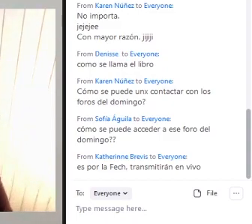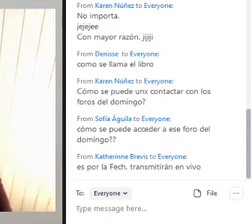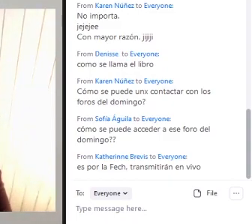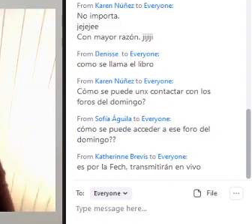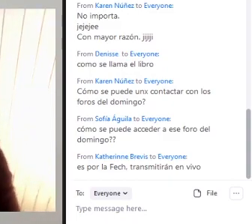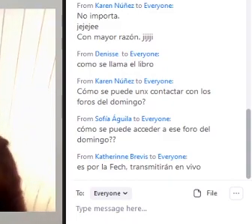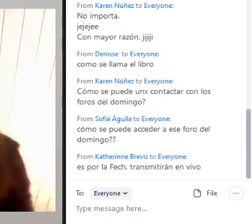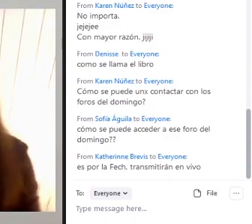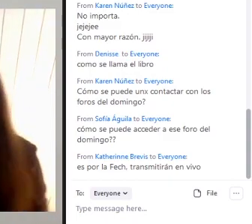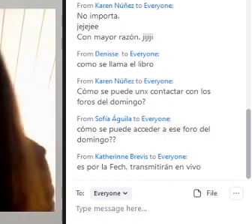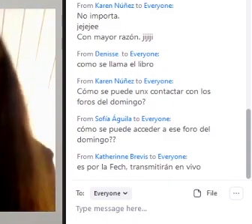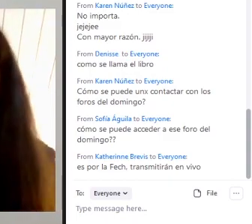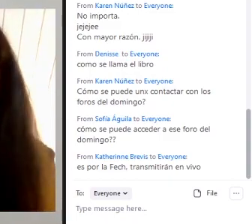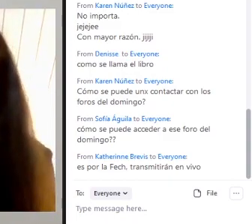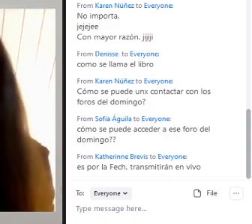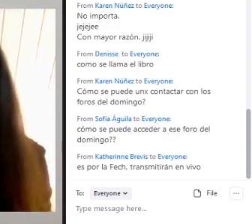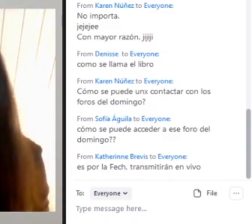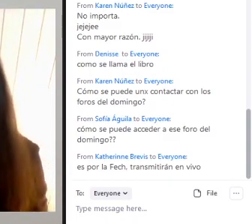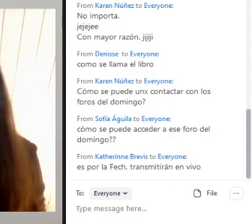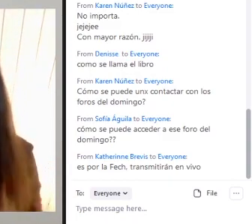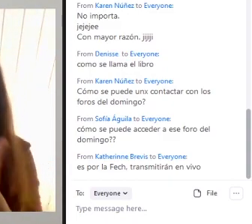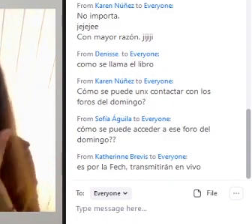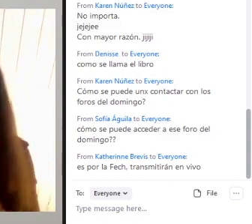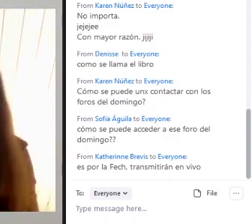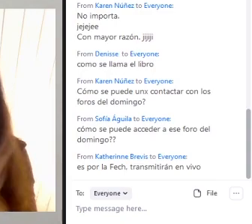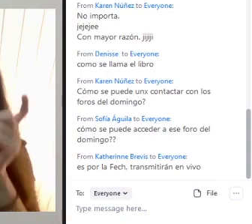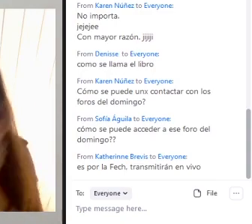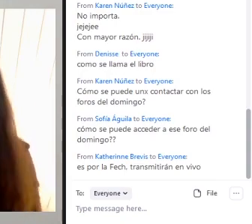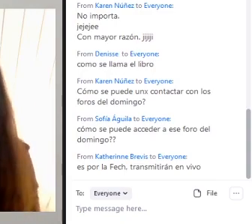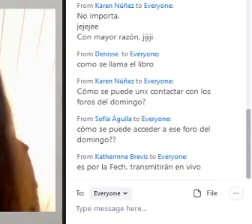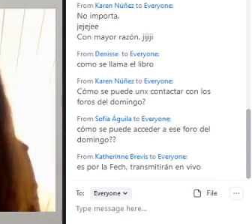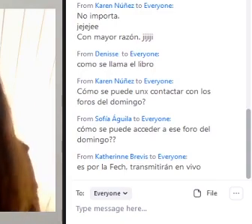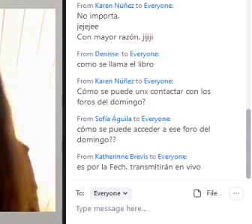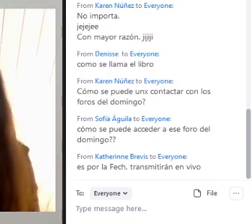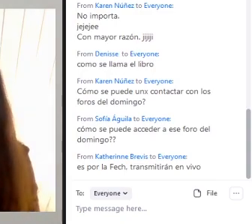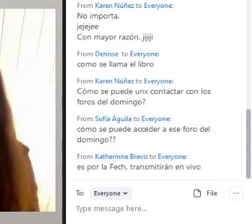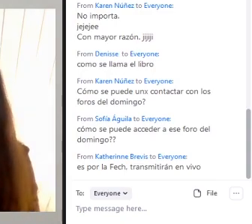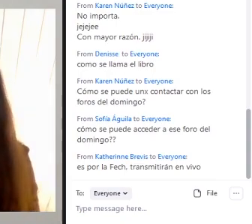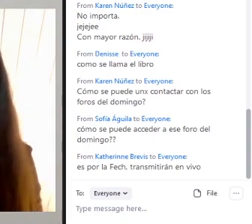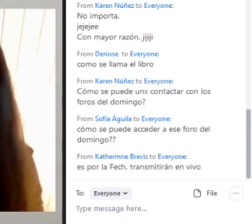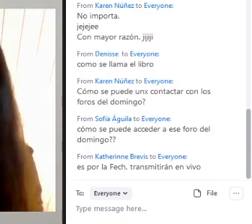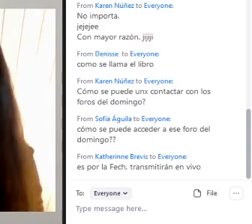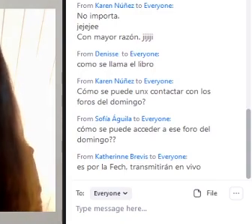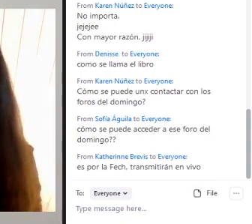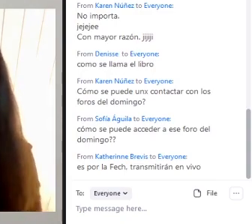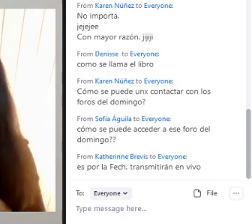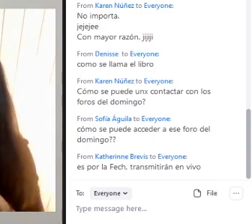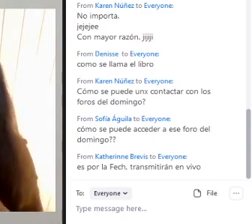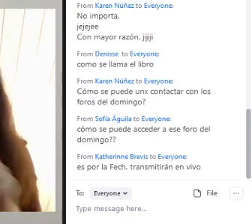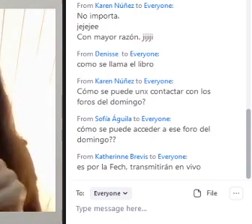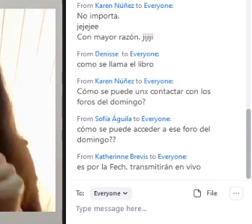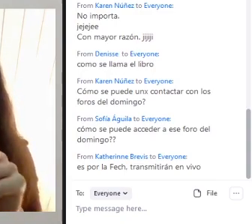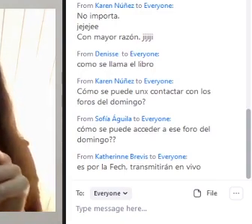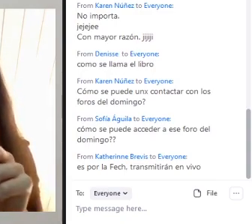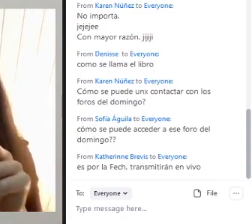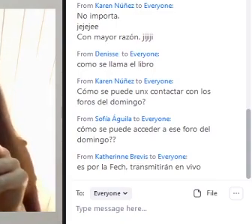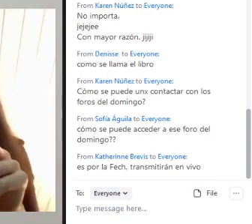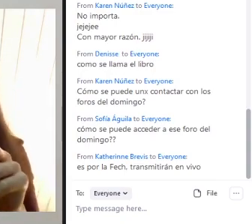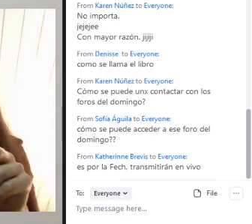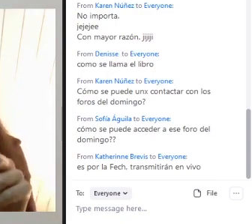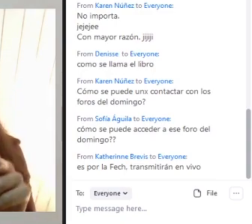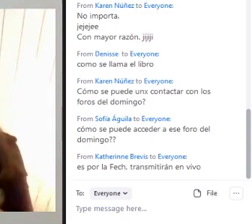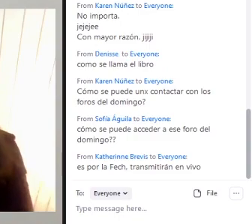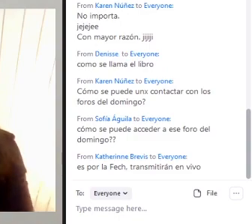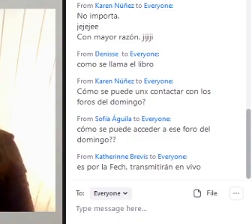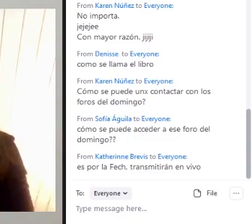estudiantes Y se están preguntando Eso Yo creo que también Nuestra labor como profes Es escuchar más A nuestros Y a nuestros estudiantes Porque sus